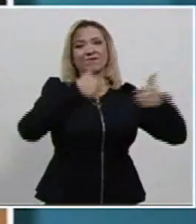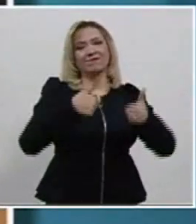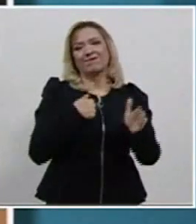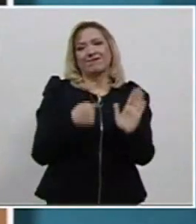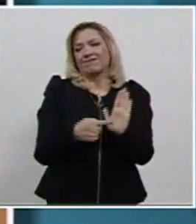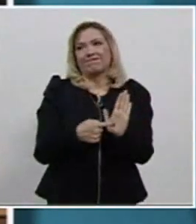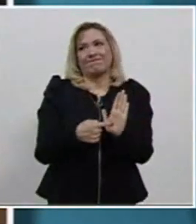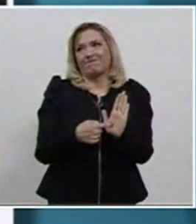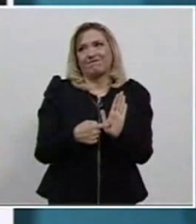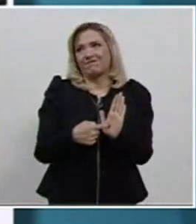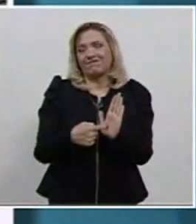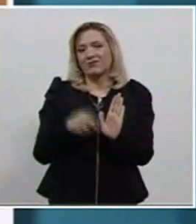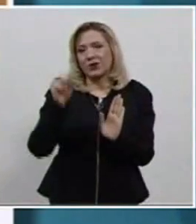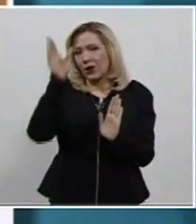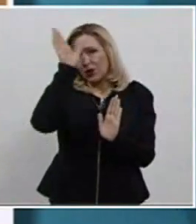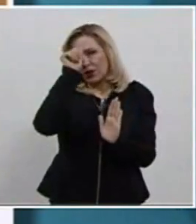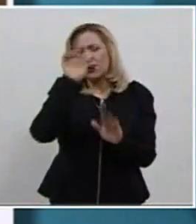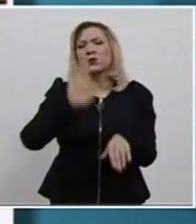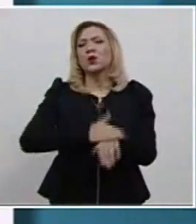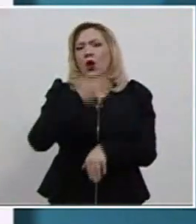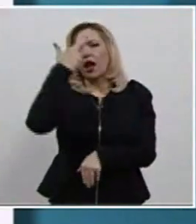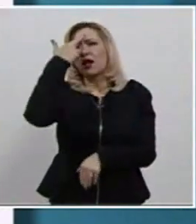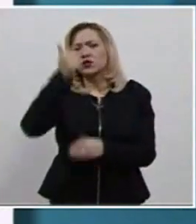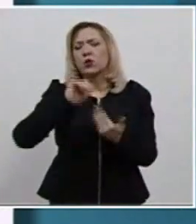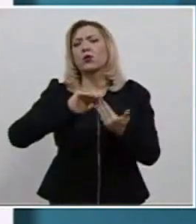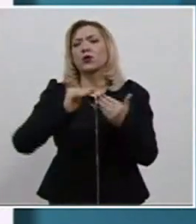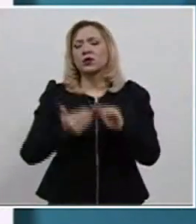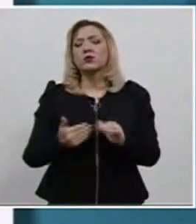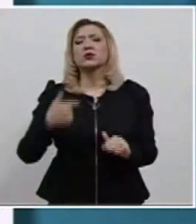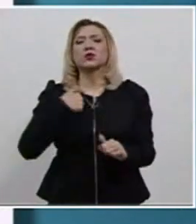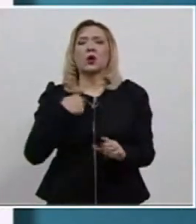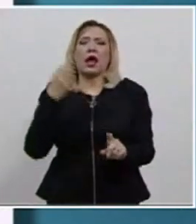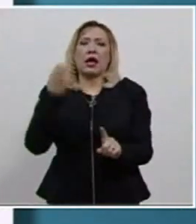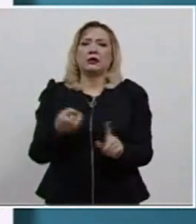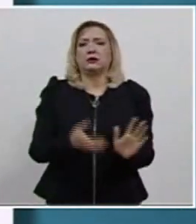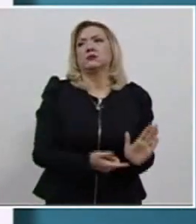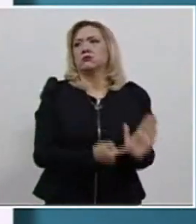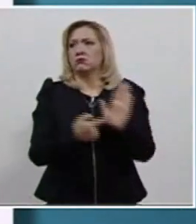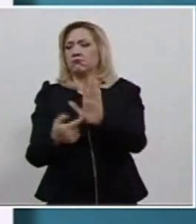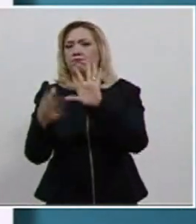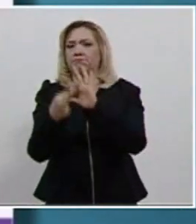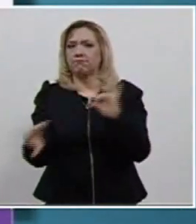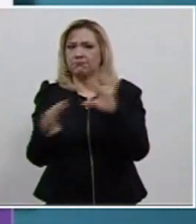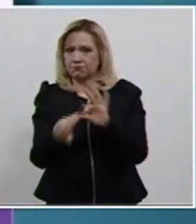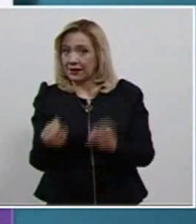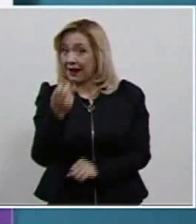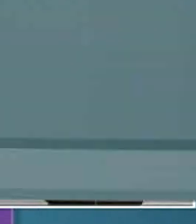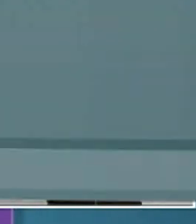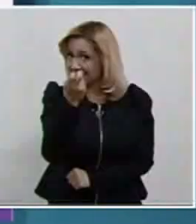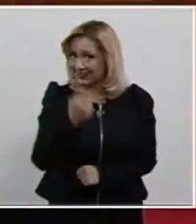como los argumentos que lo hicieron llegar a las conclusiones relativas al criterio que sostiene.